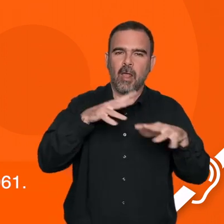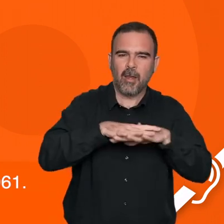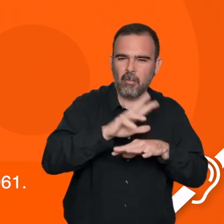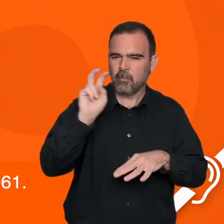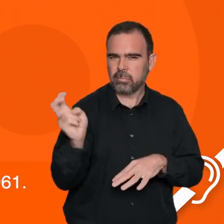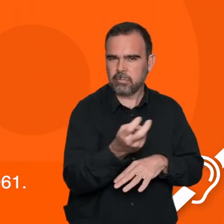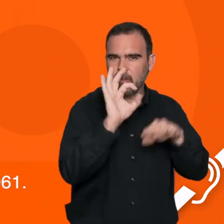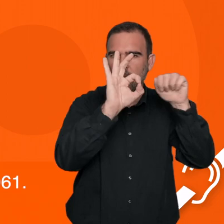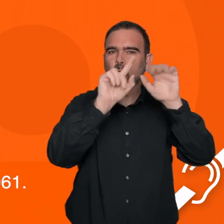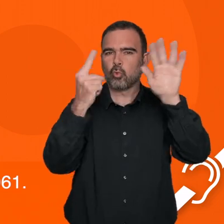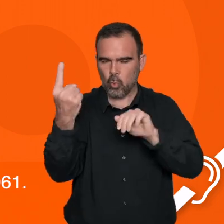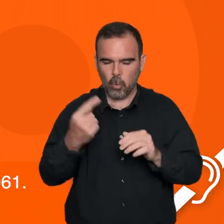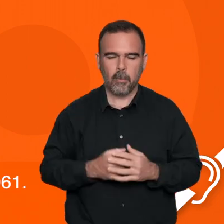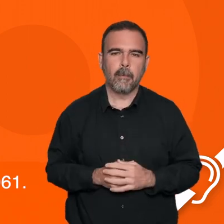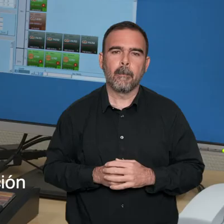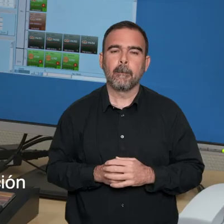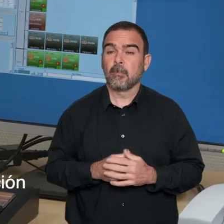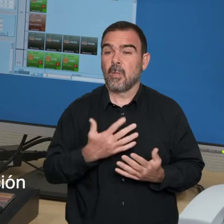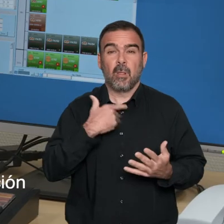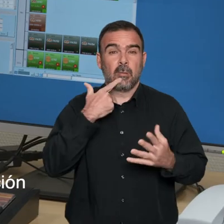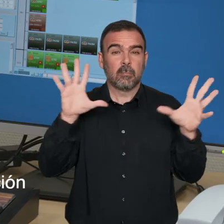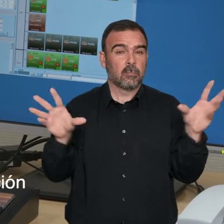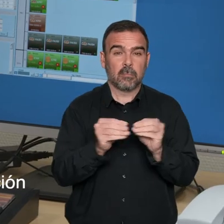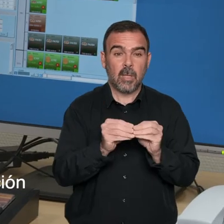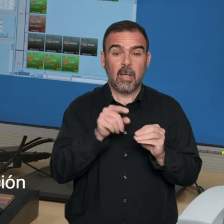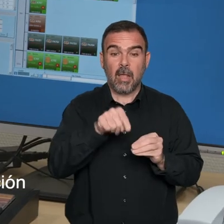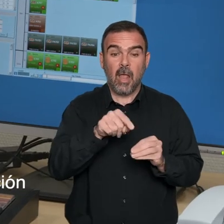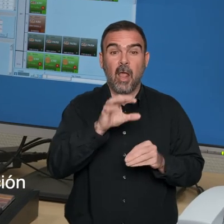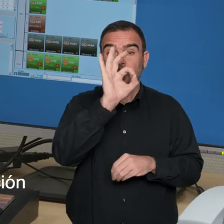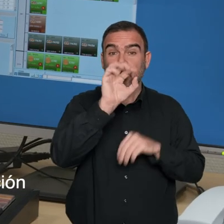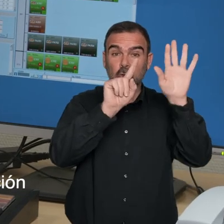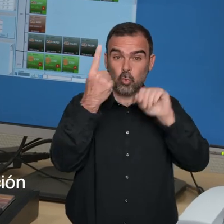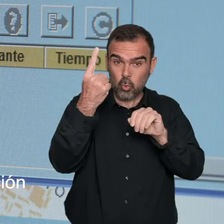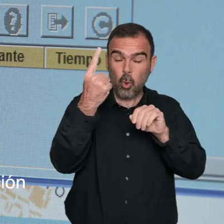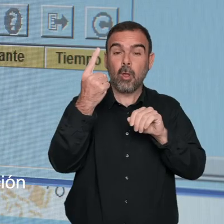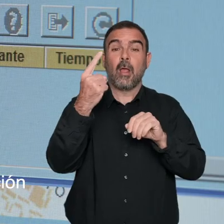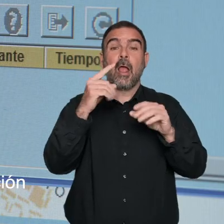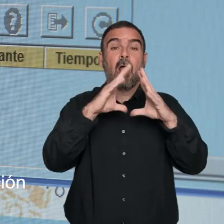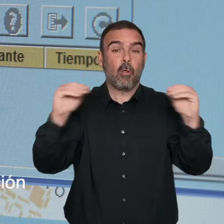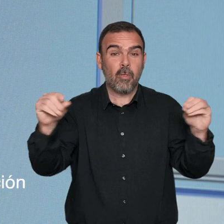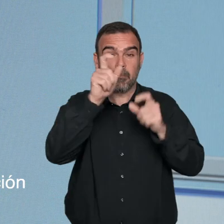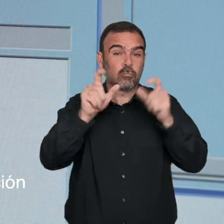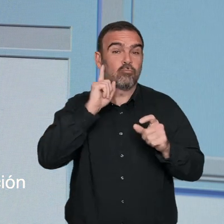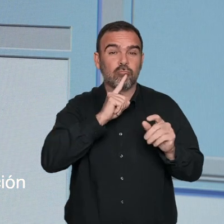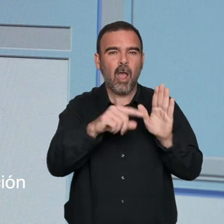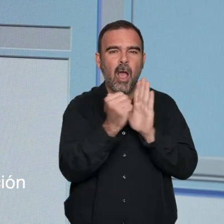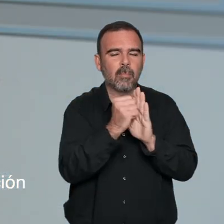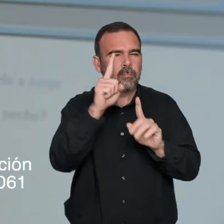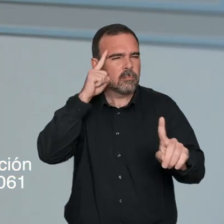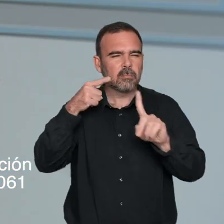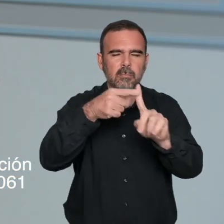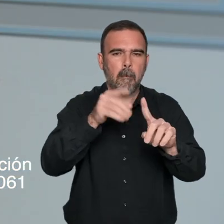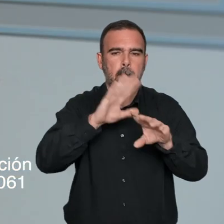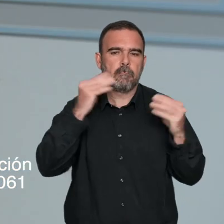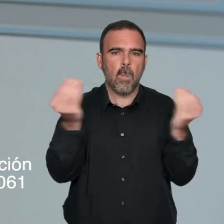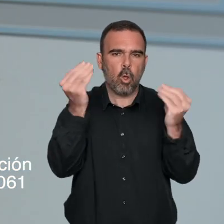sociales del 061. En definitiva, 061 Andalucía Personas Sordas es una aplicación